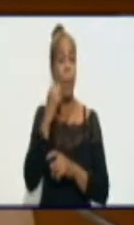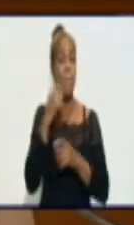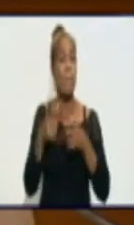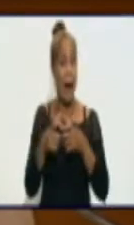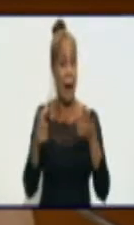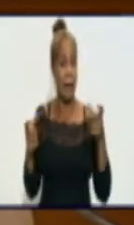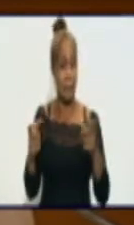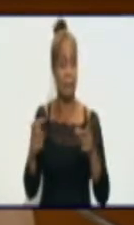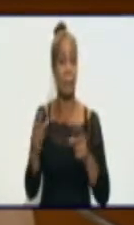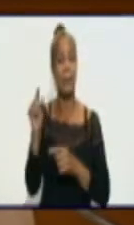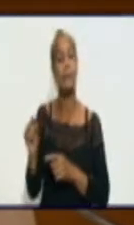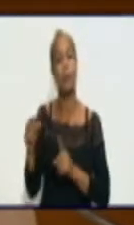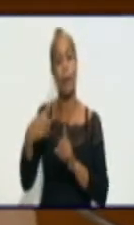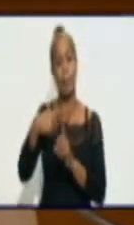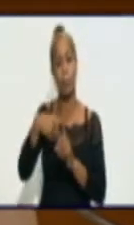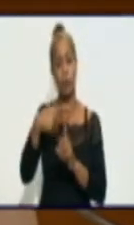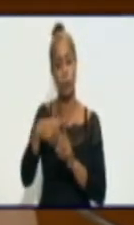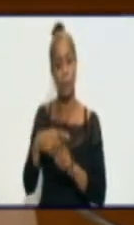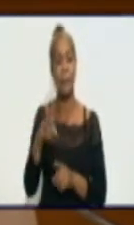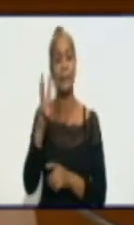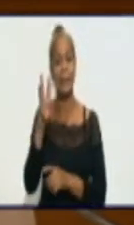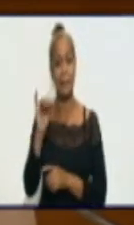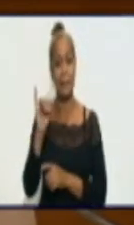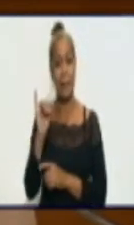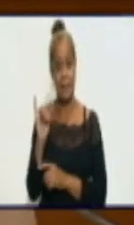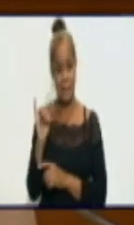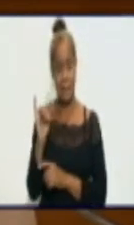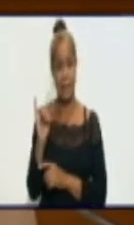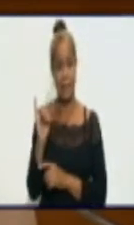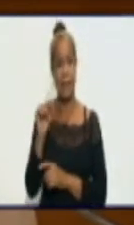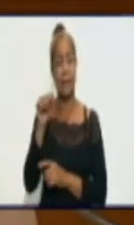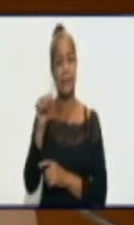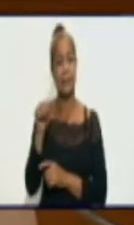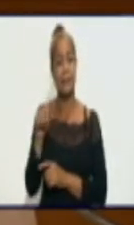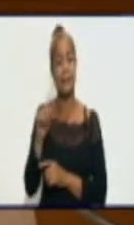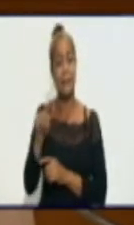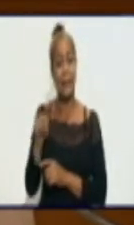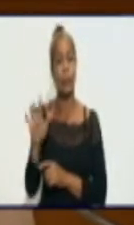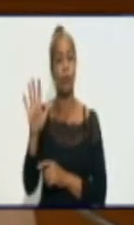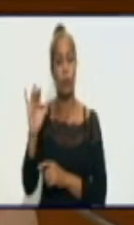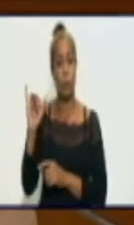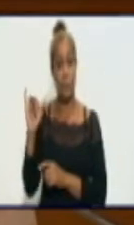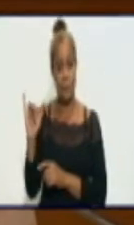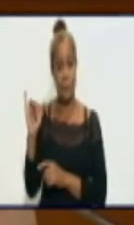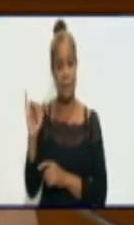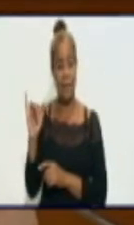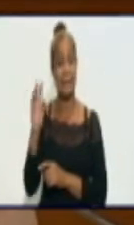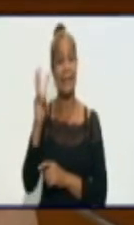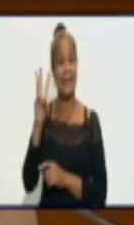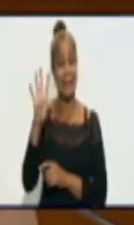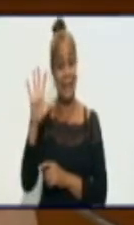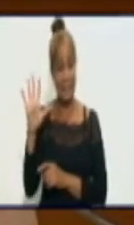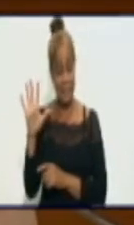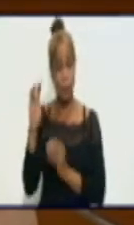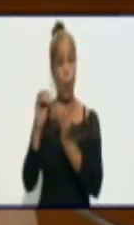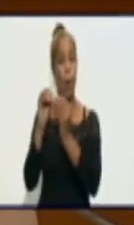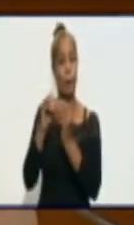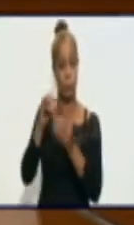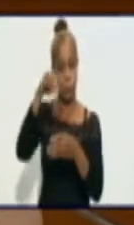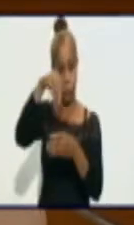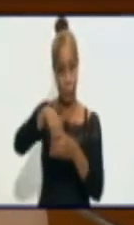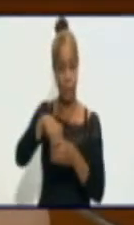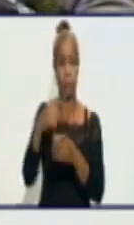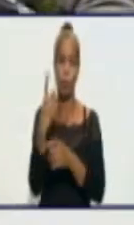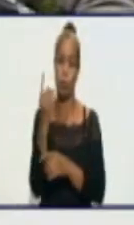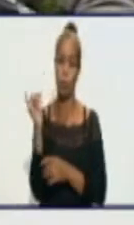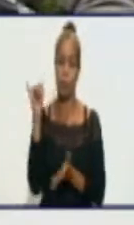tiene en la provincia. 36 casos de los 56 de ayer fueron de Bayamo, de ellos 35 autóctonos y un viajero.